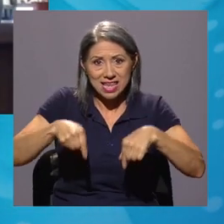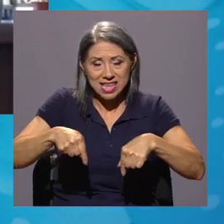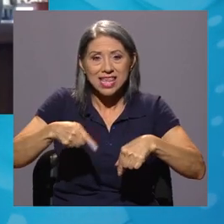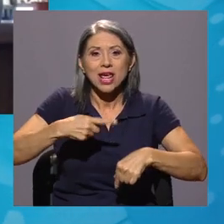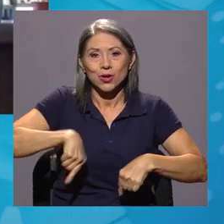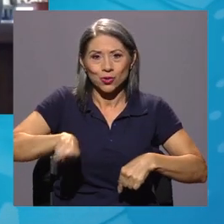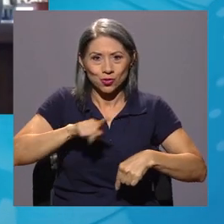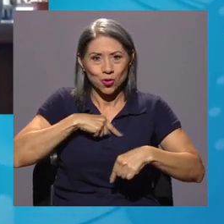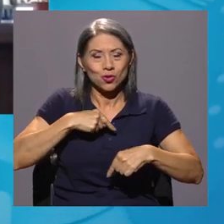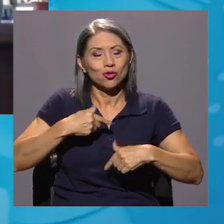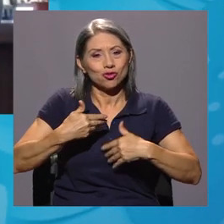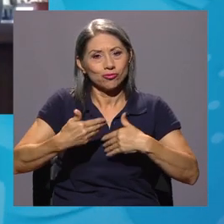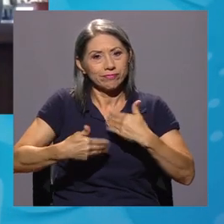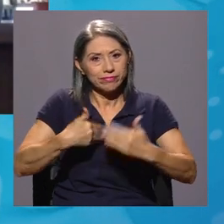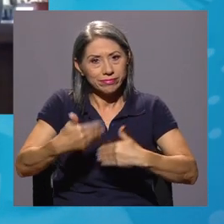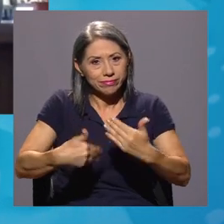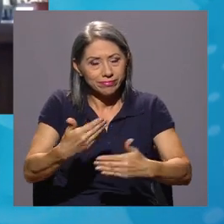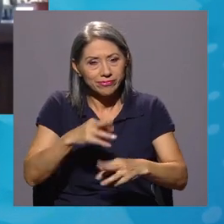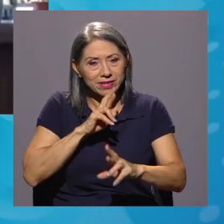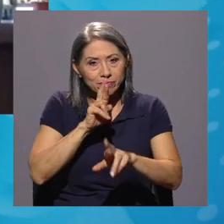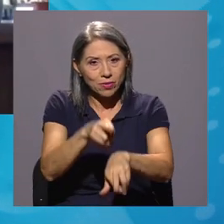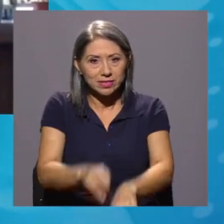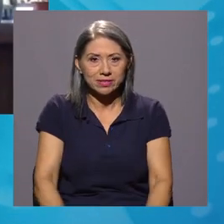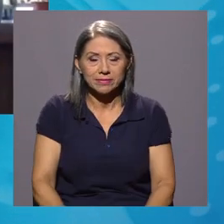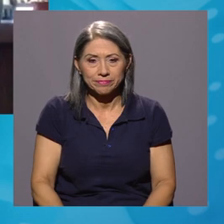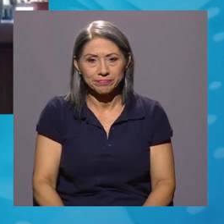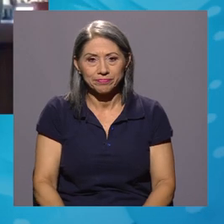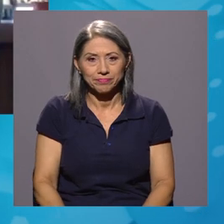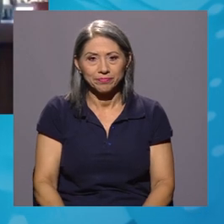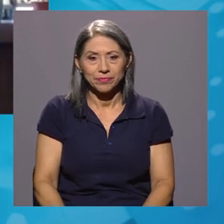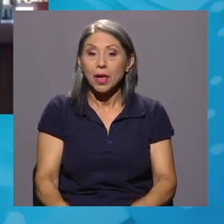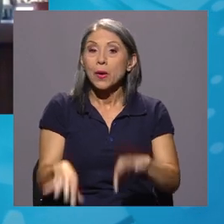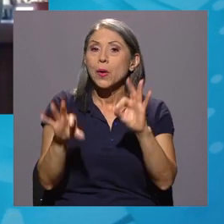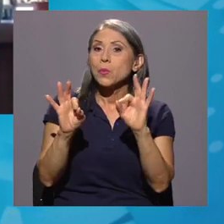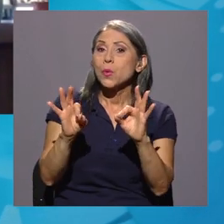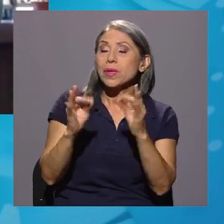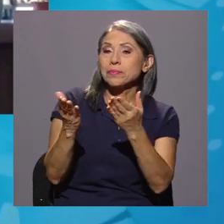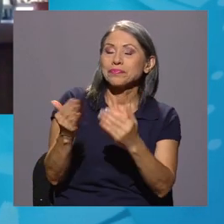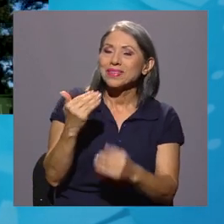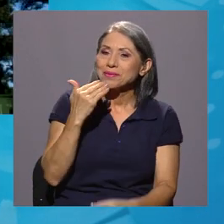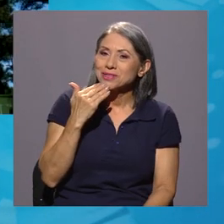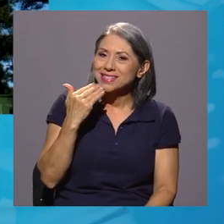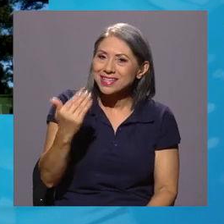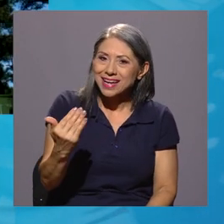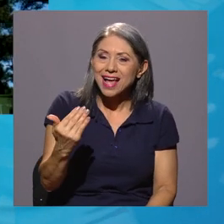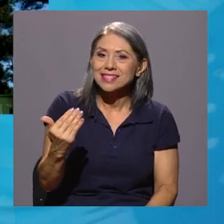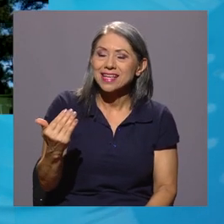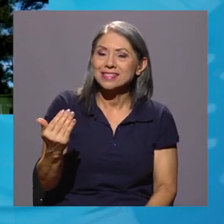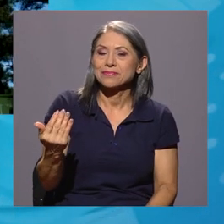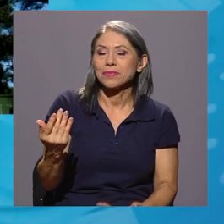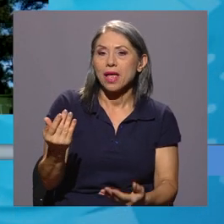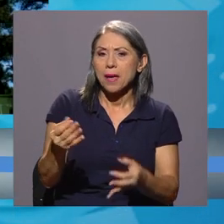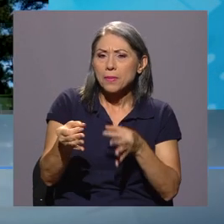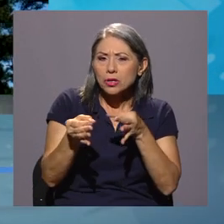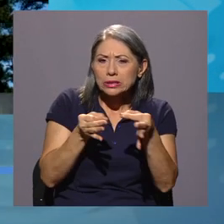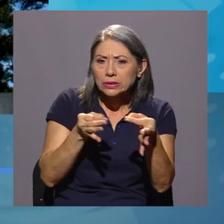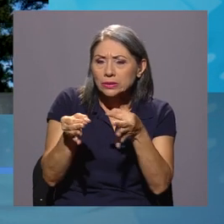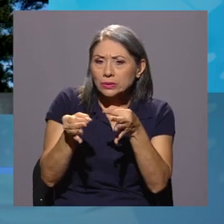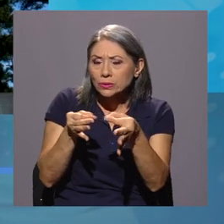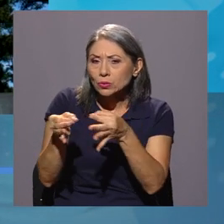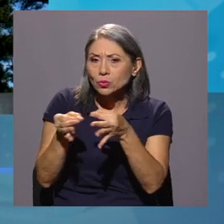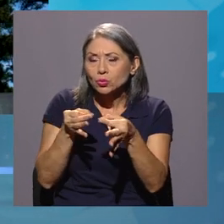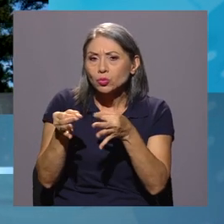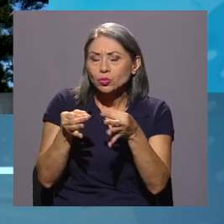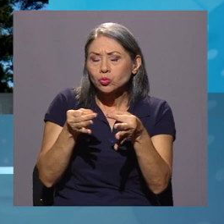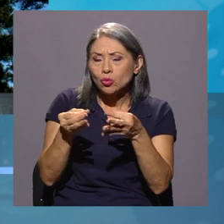proceder con la respectiva respuesta. Muy bien, Patricia, bueno, muchísimas gracias por habernos dado así